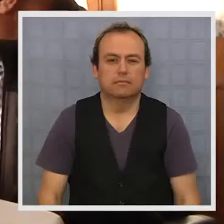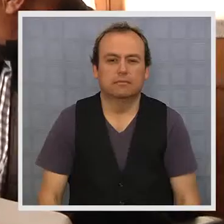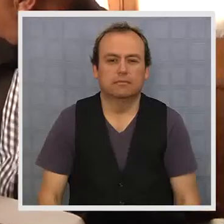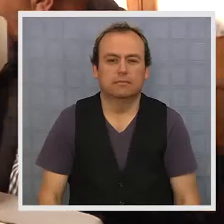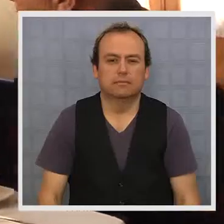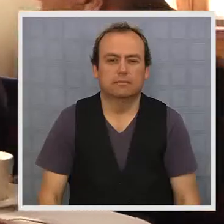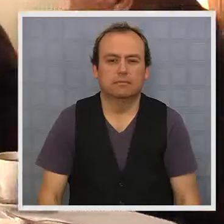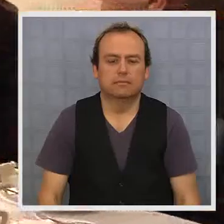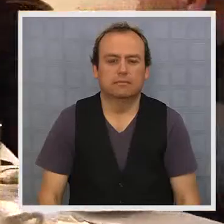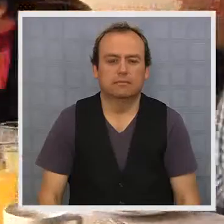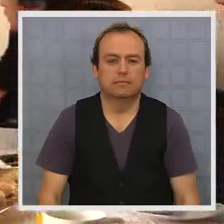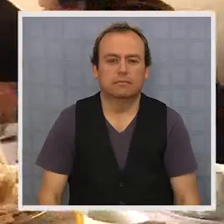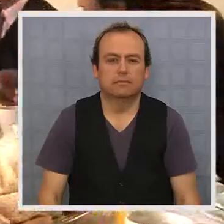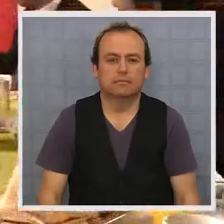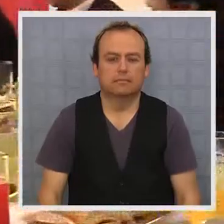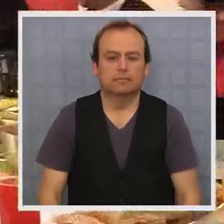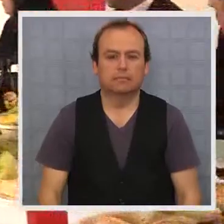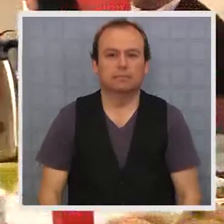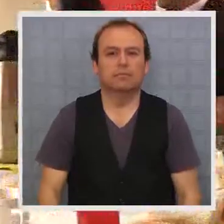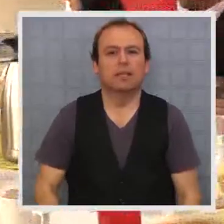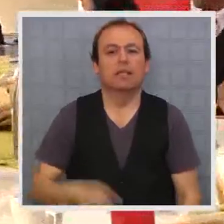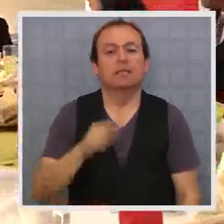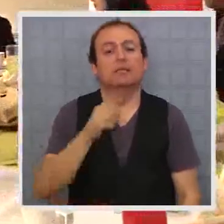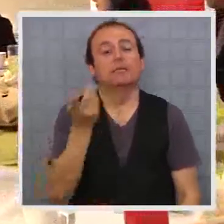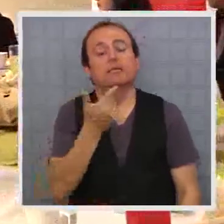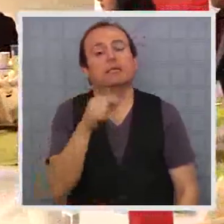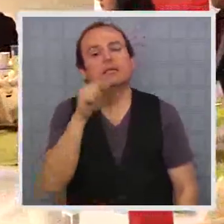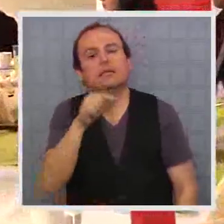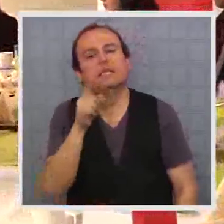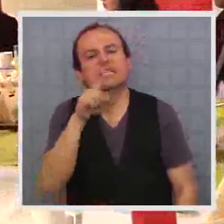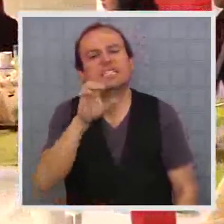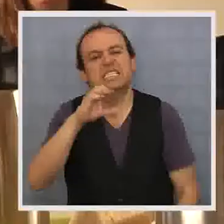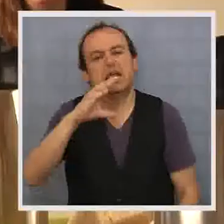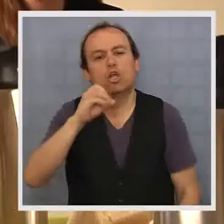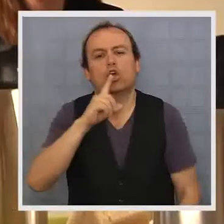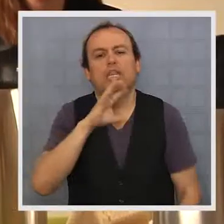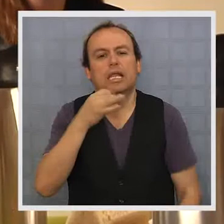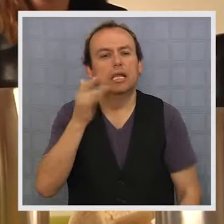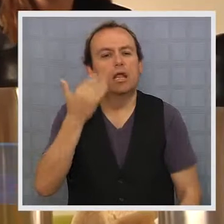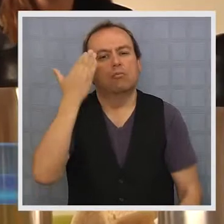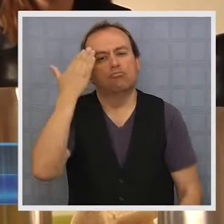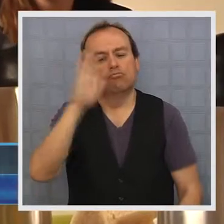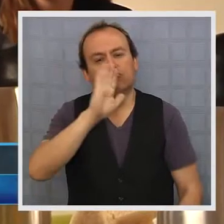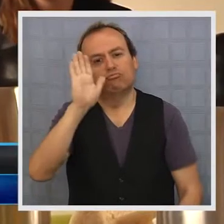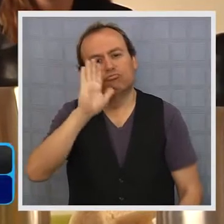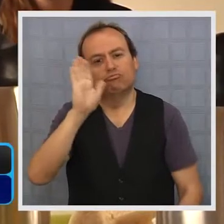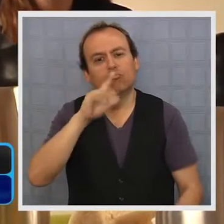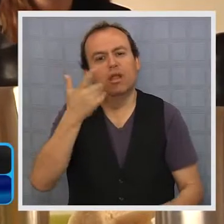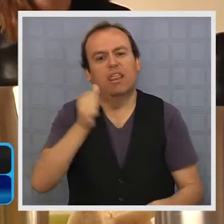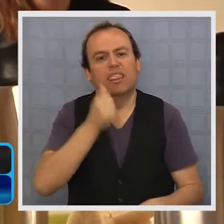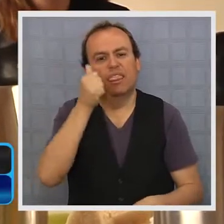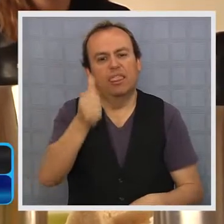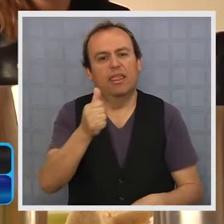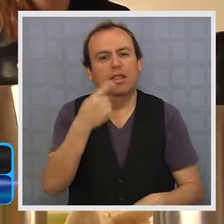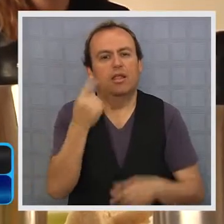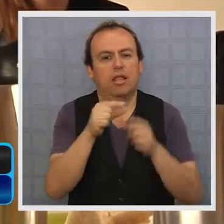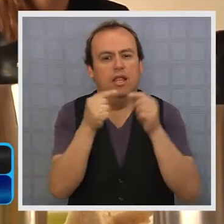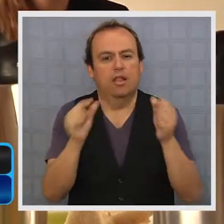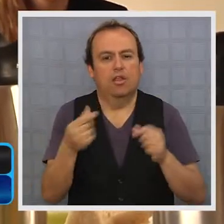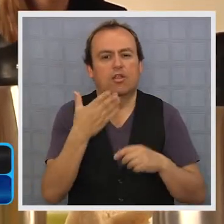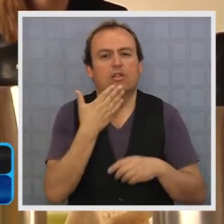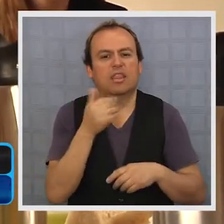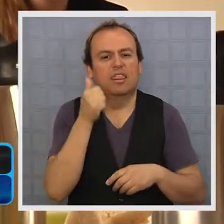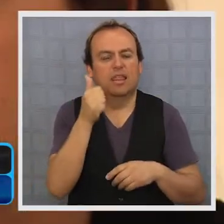con todos los servicios públicos. Cercotec Tarapacá se despidió de Bruno Trisotti como director regional del servicio